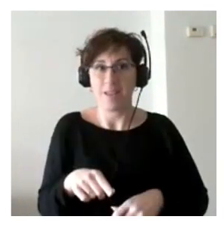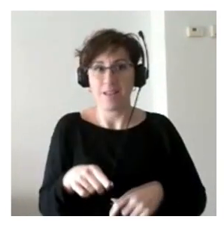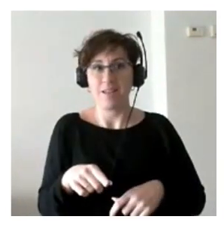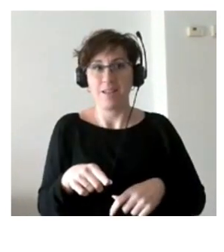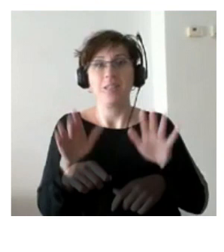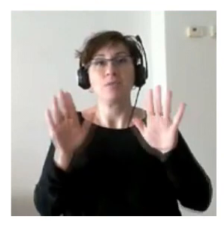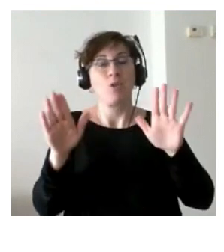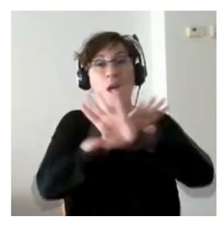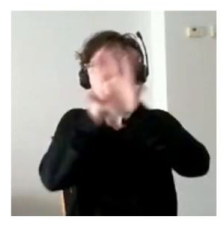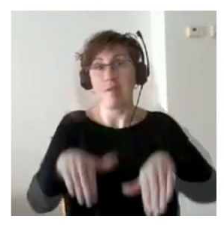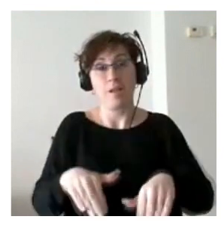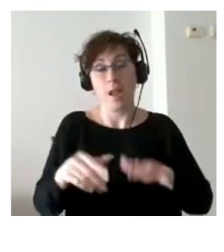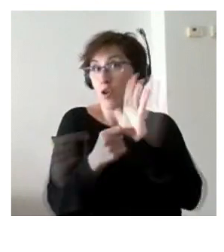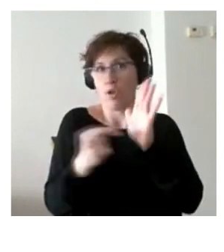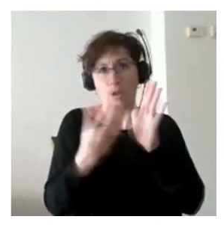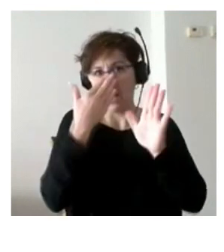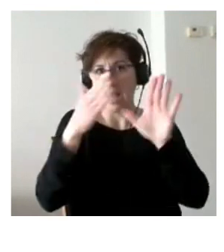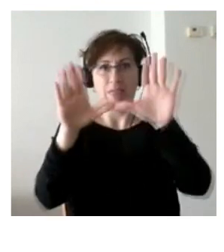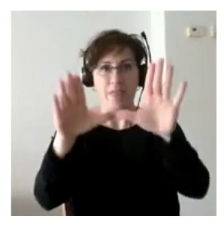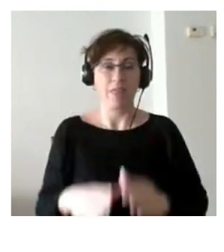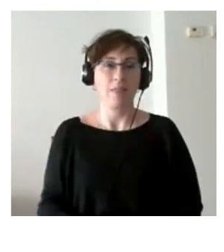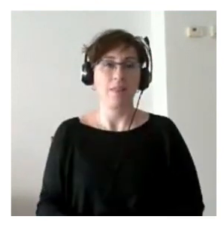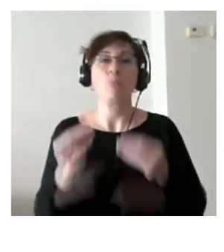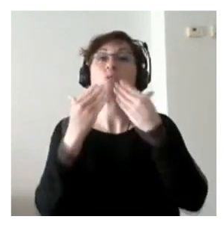un 10 perfecto muchas gracias por todo